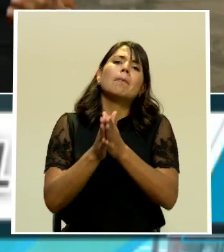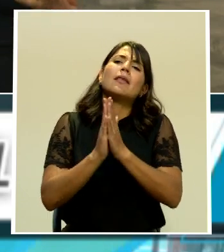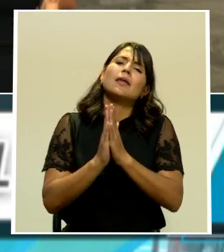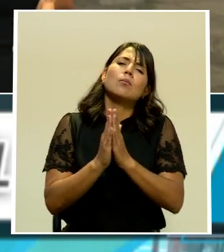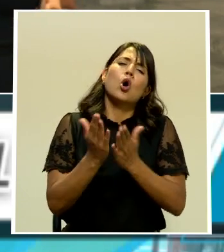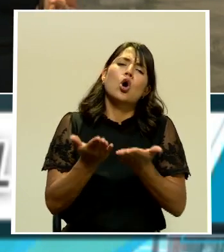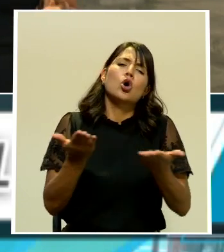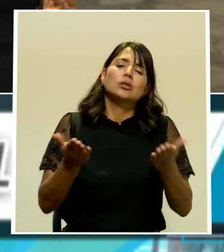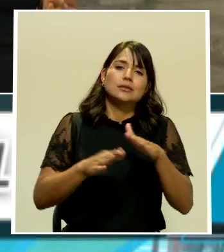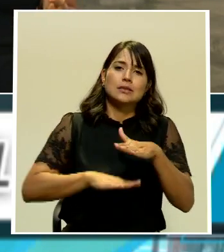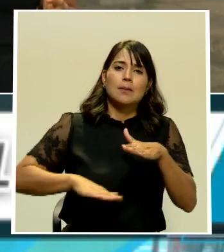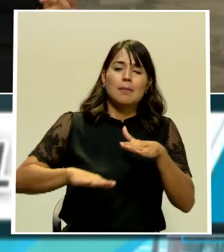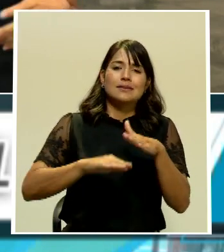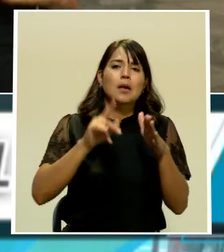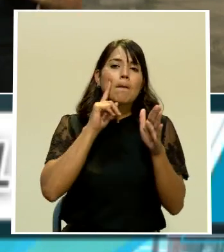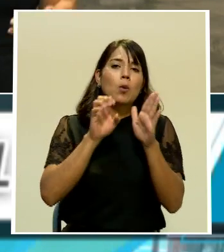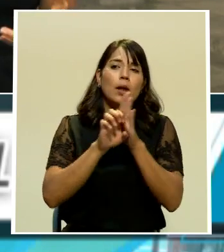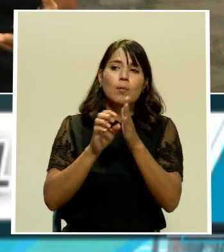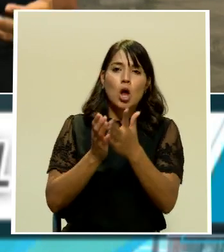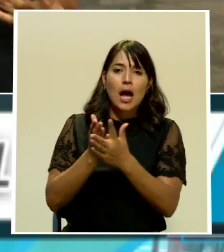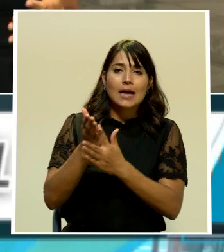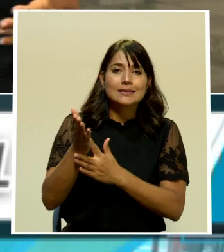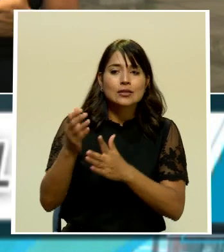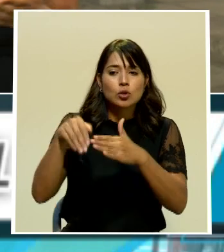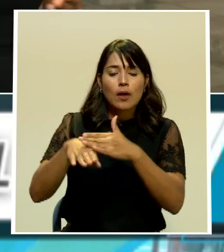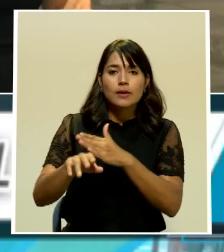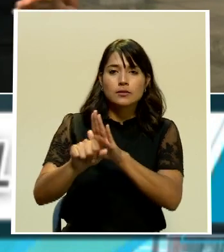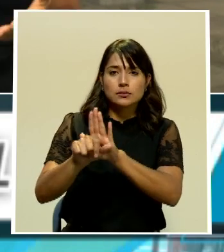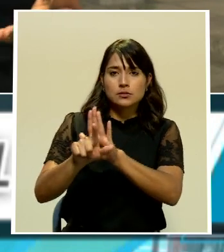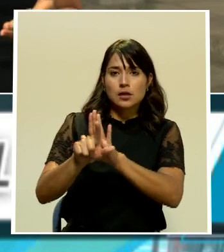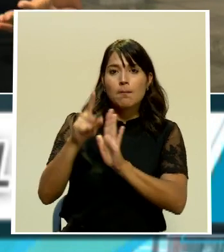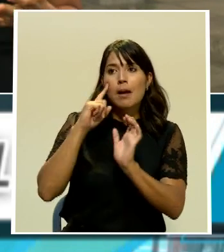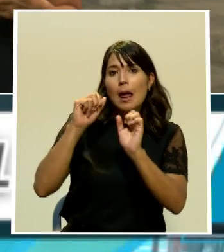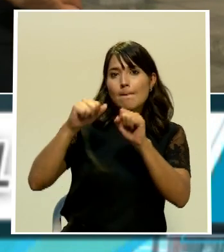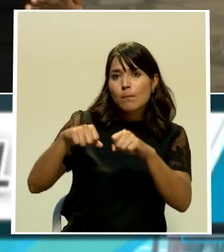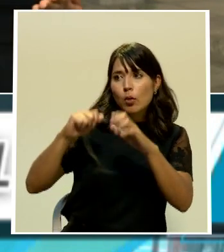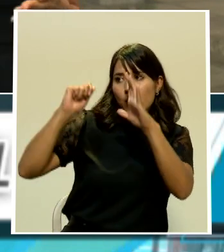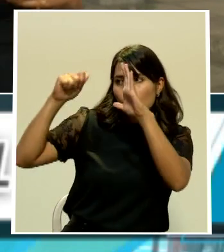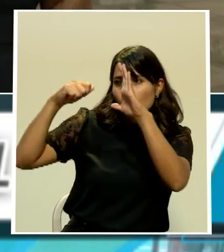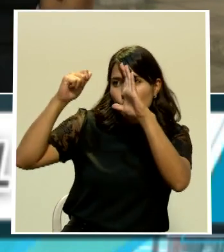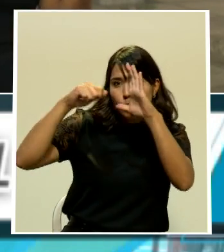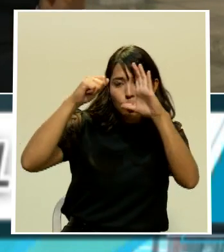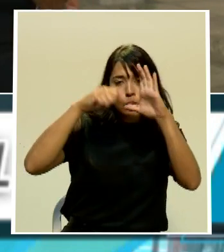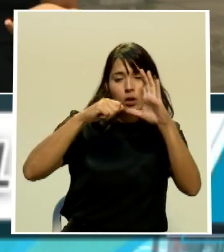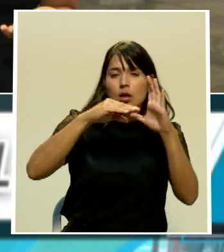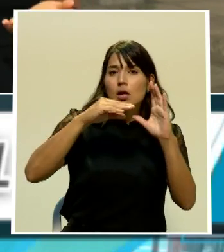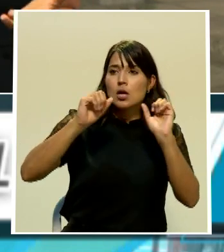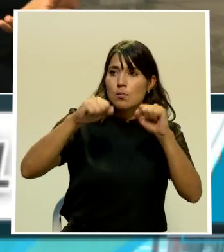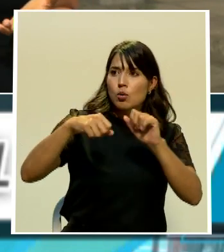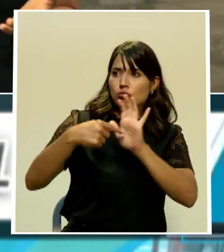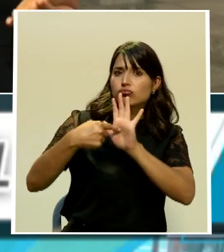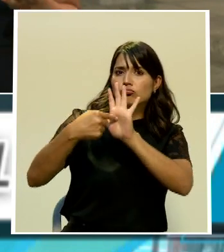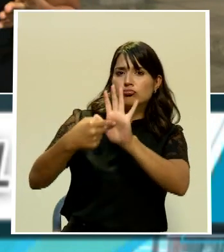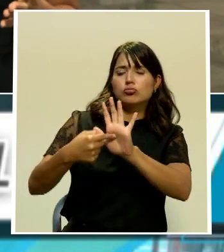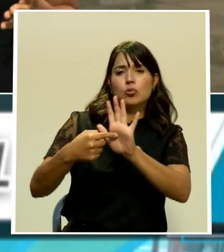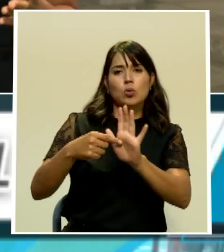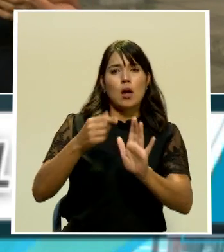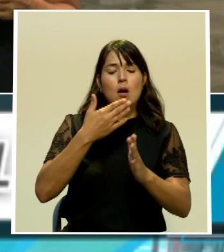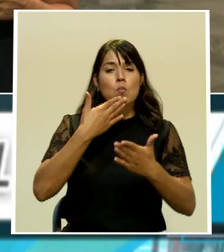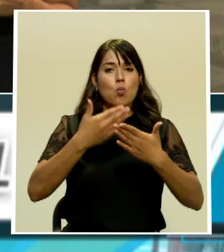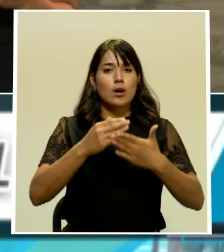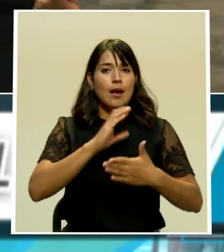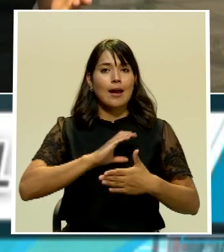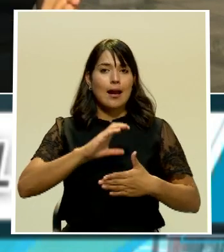por ejemplo el acceso a la parte interna del plenario para poder hacer imágenes y llevarle una calidad diferente en el